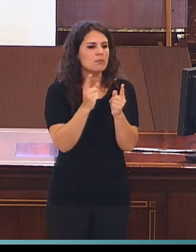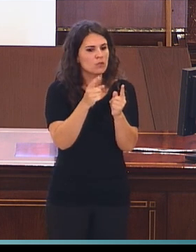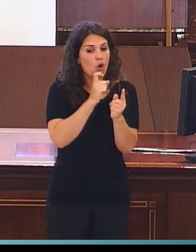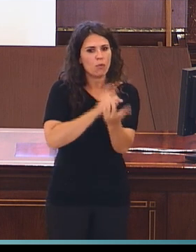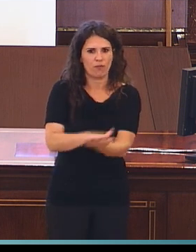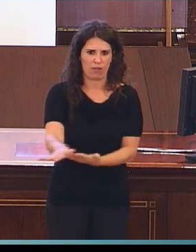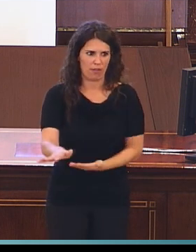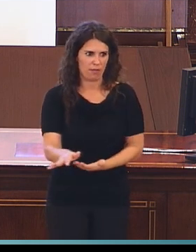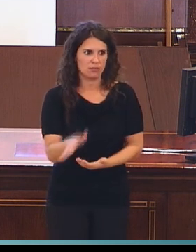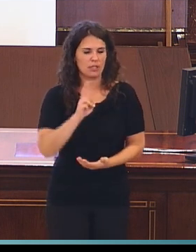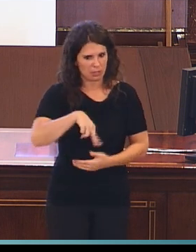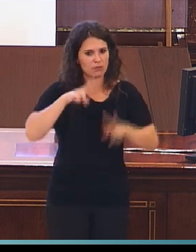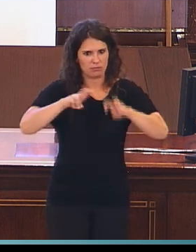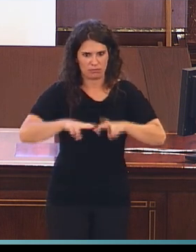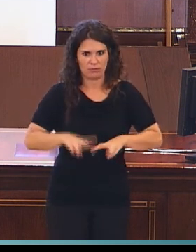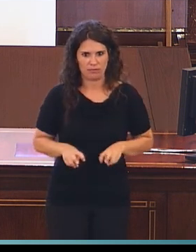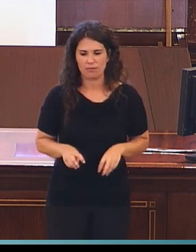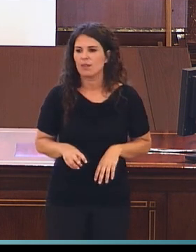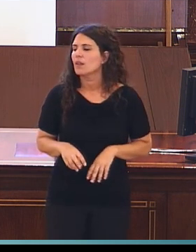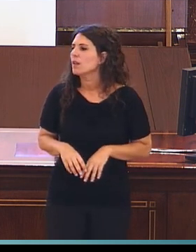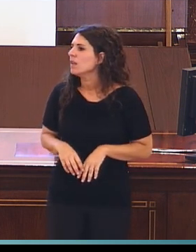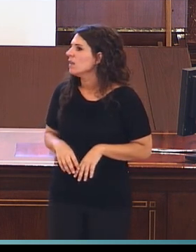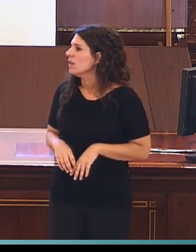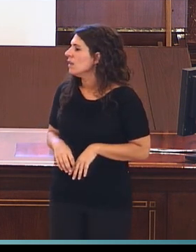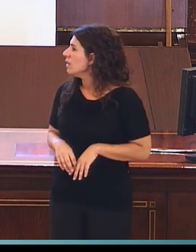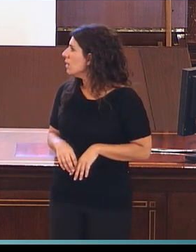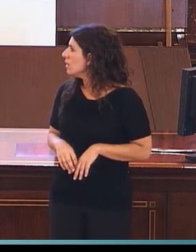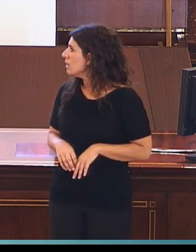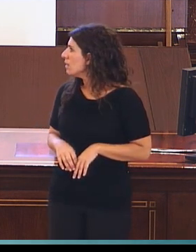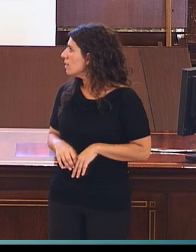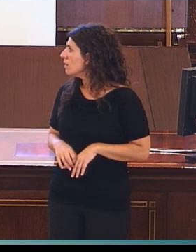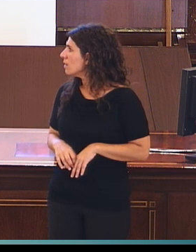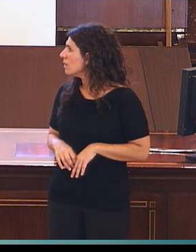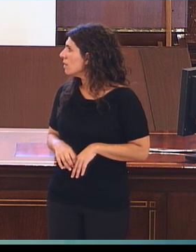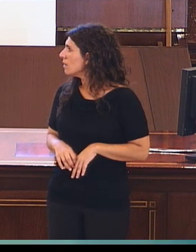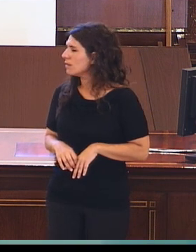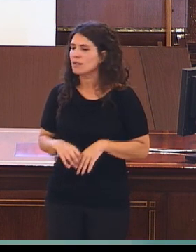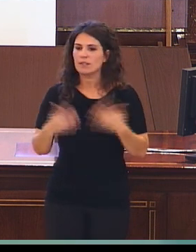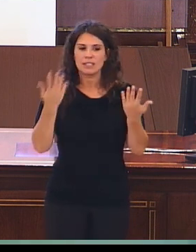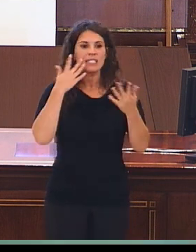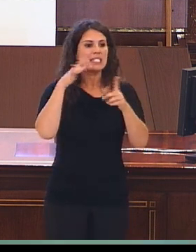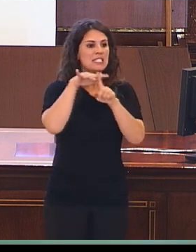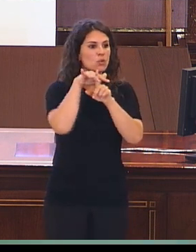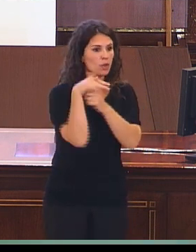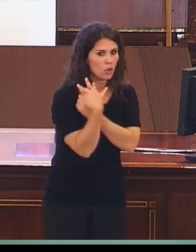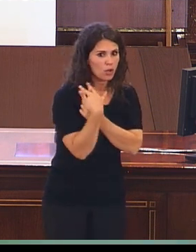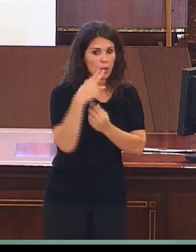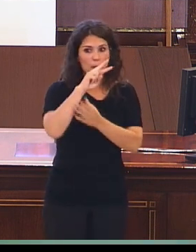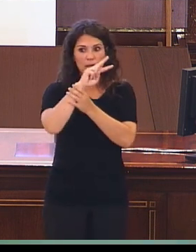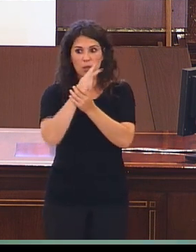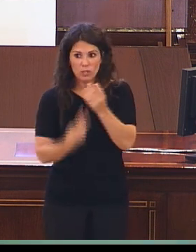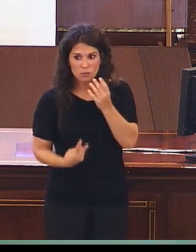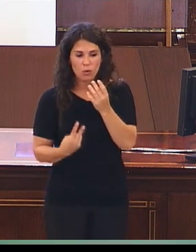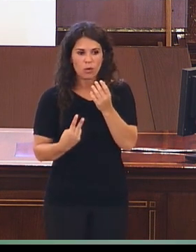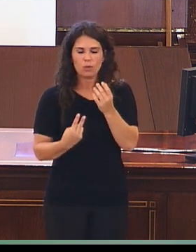Muy, muy pocos estudios, muy pocos, están dedicados a examinar las situaciones de bilingüismo en oyentes.